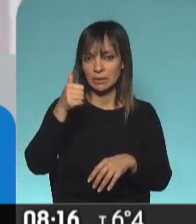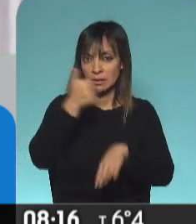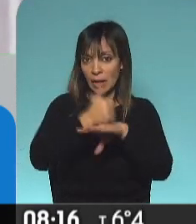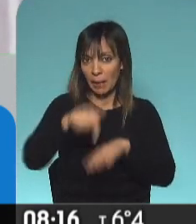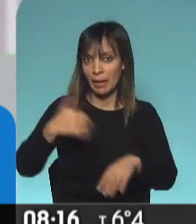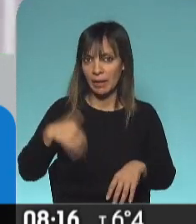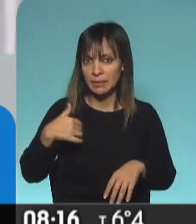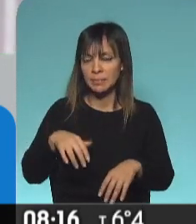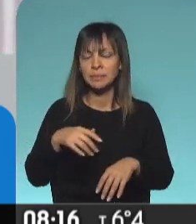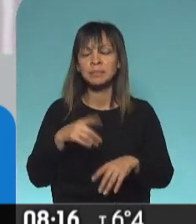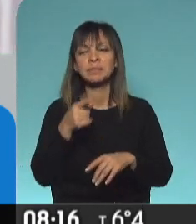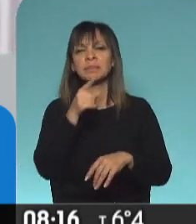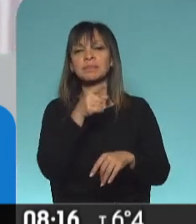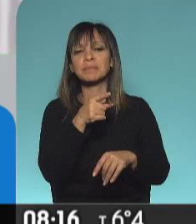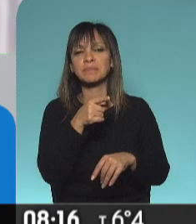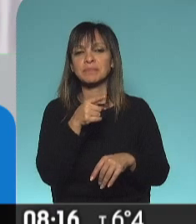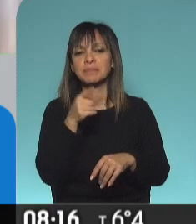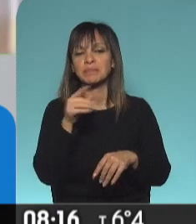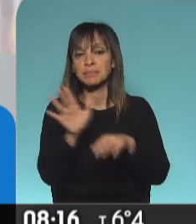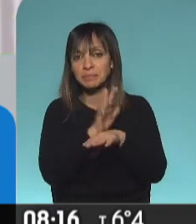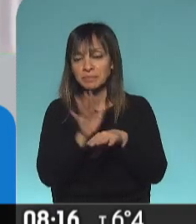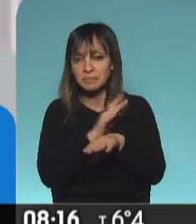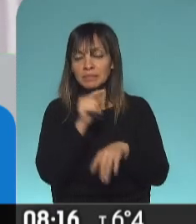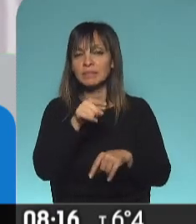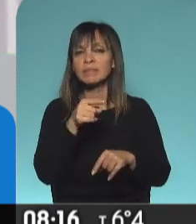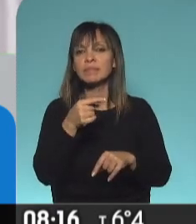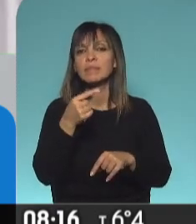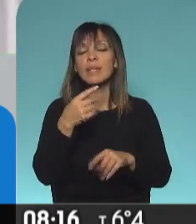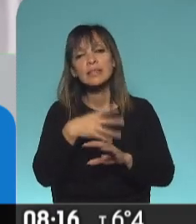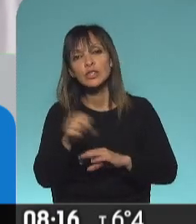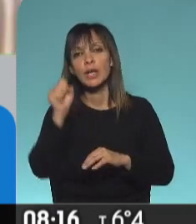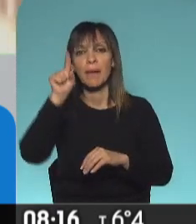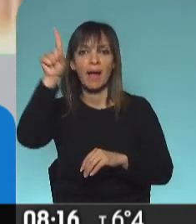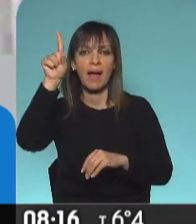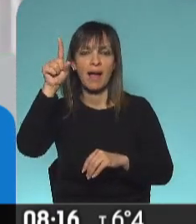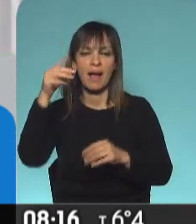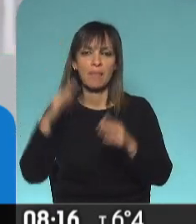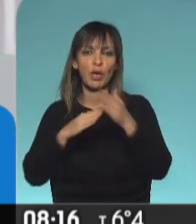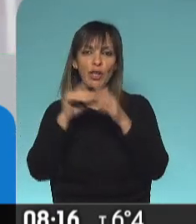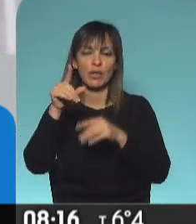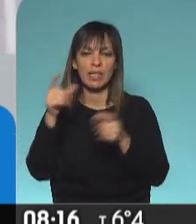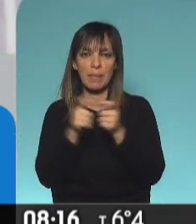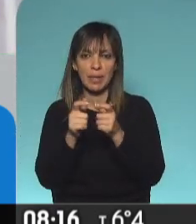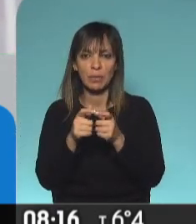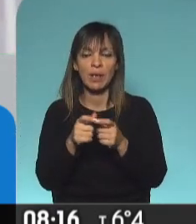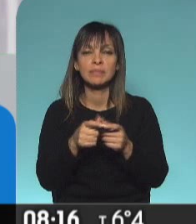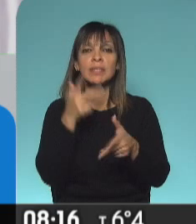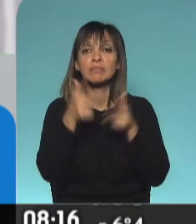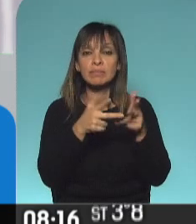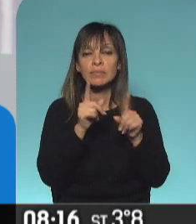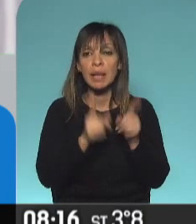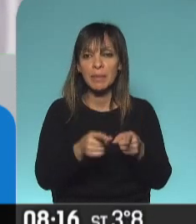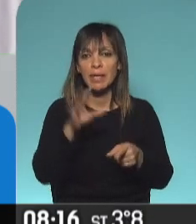programando ese fiasco cinematográfico que después estrenó, y se lo lleva a protagonizar su película. Bueno, volviendo a la obra, con Oski